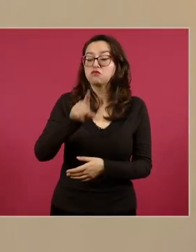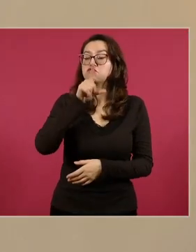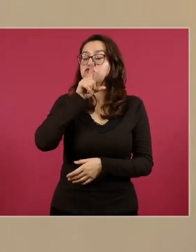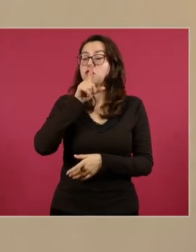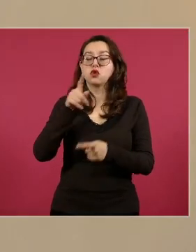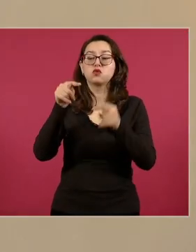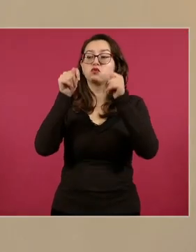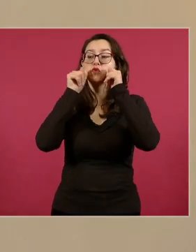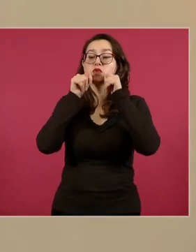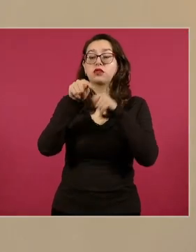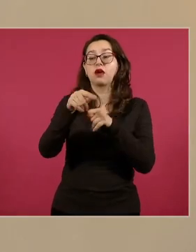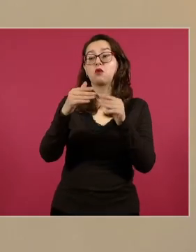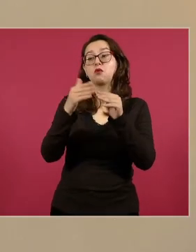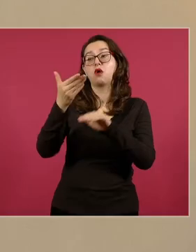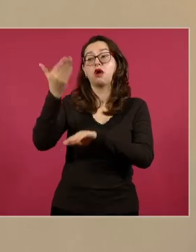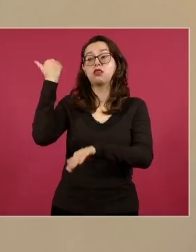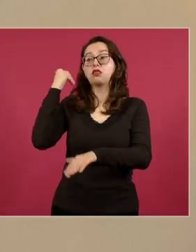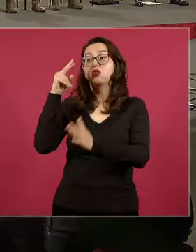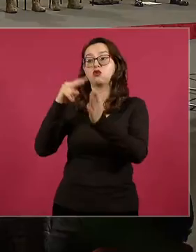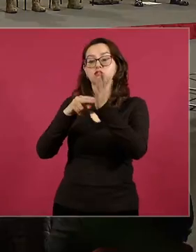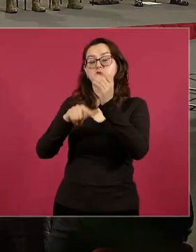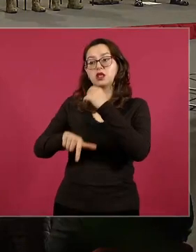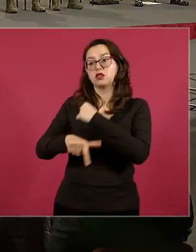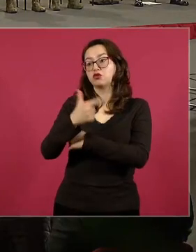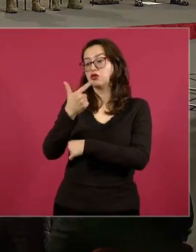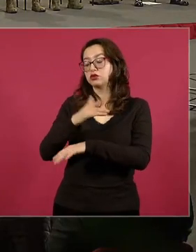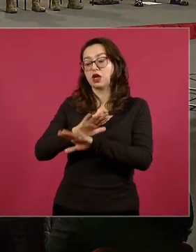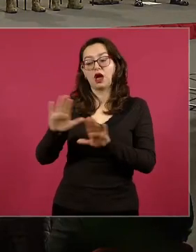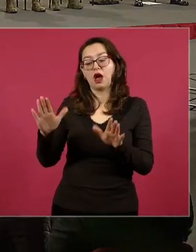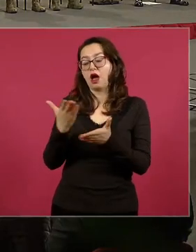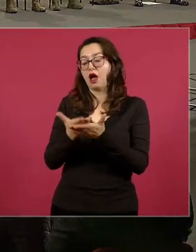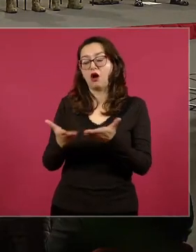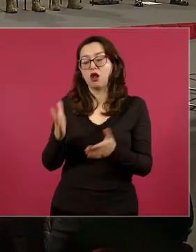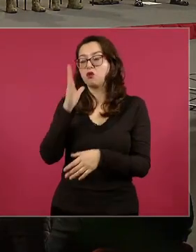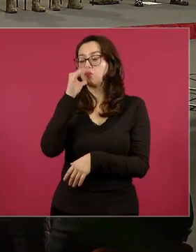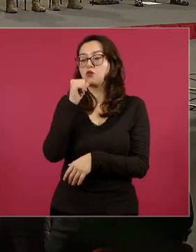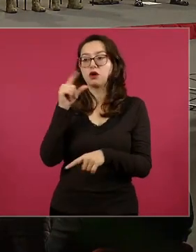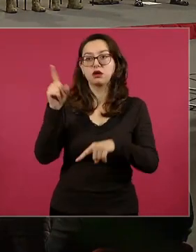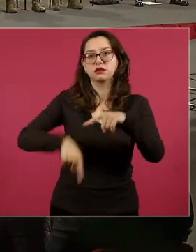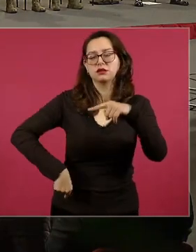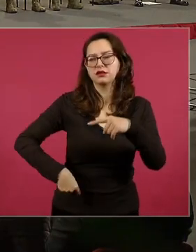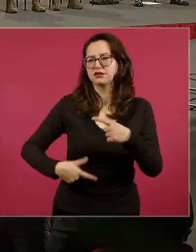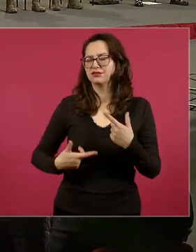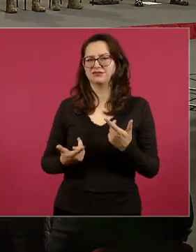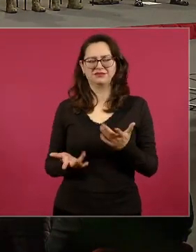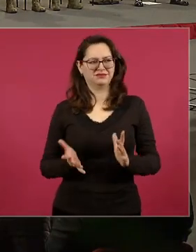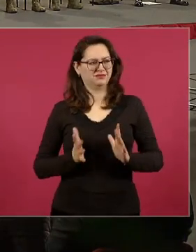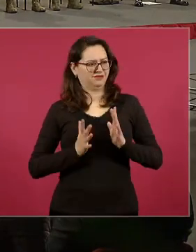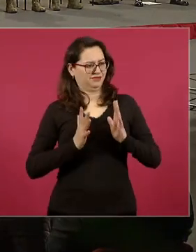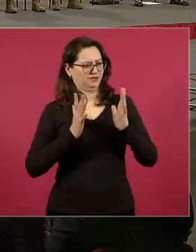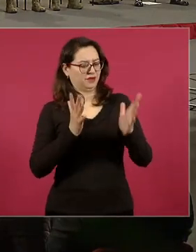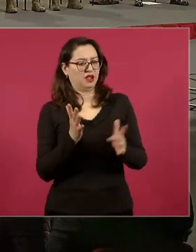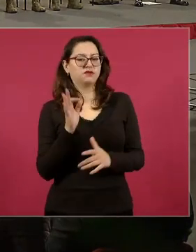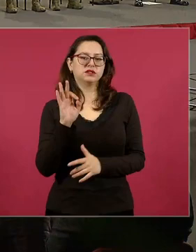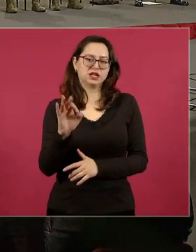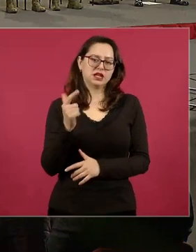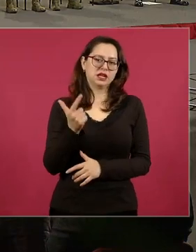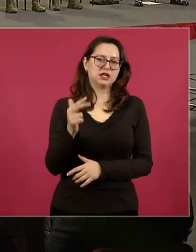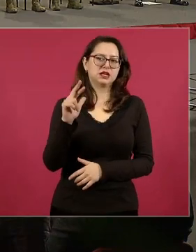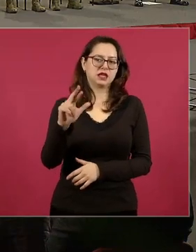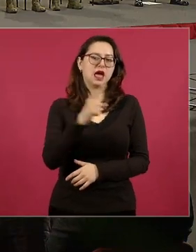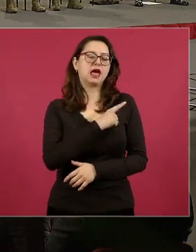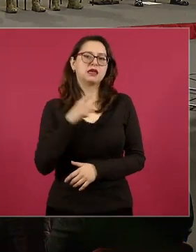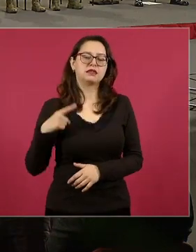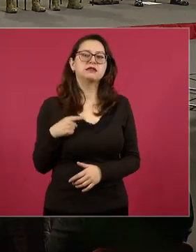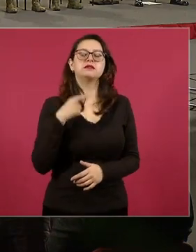Esta resolución será apelada por la Fiscalía General de la República ante el inaceptable criterio de la jueza, ya que es